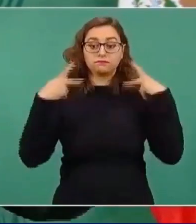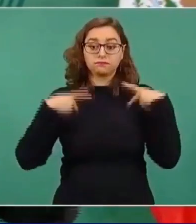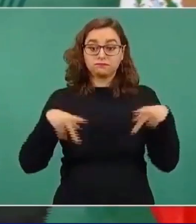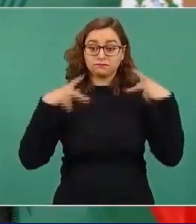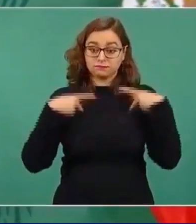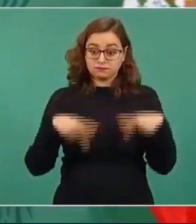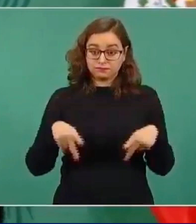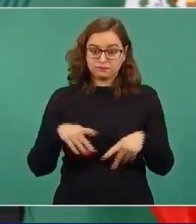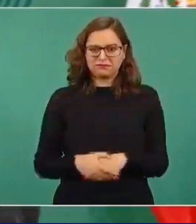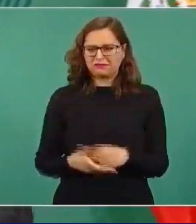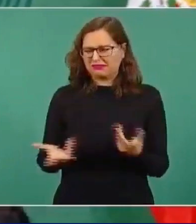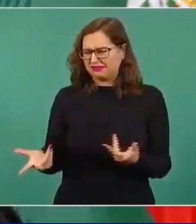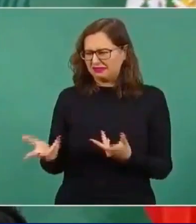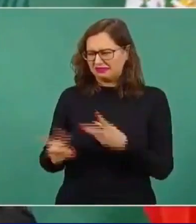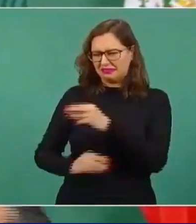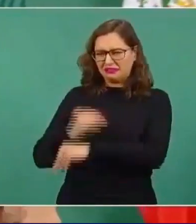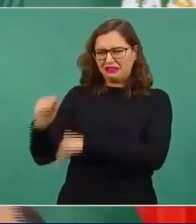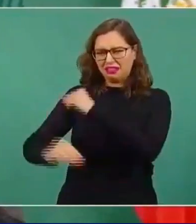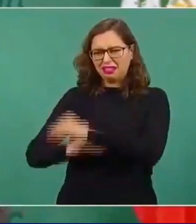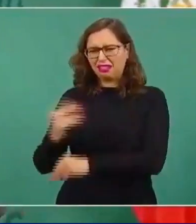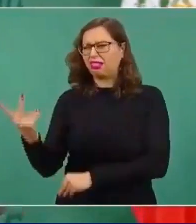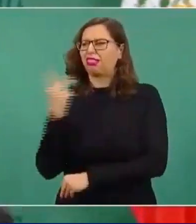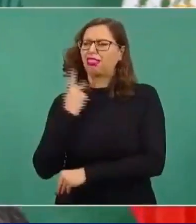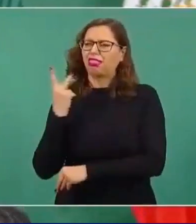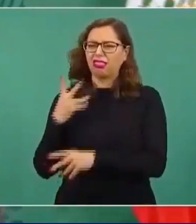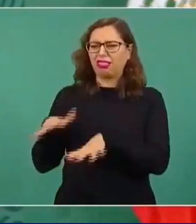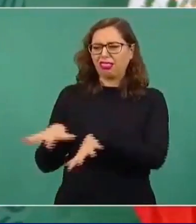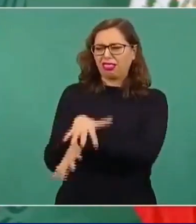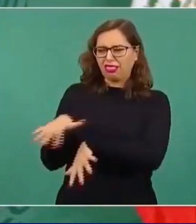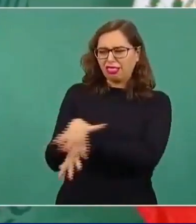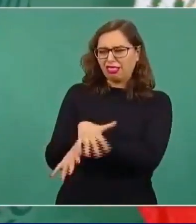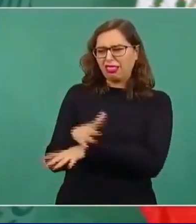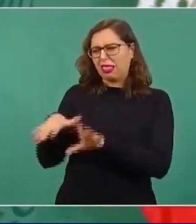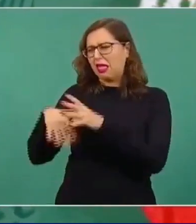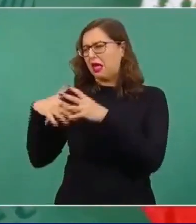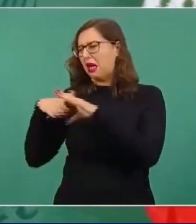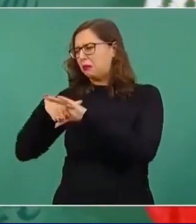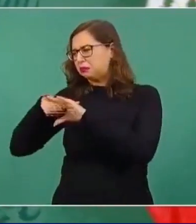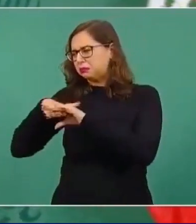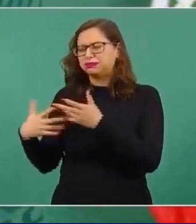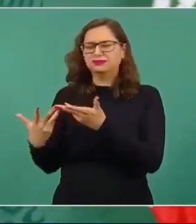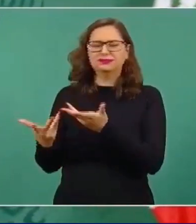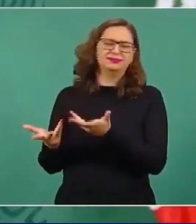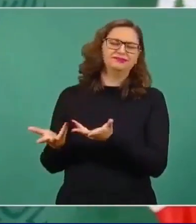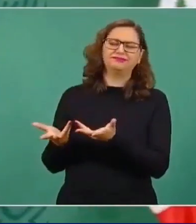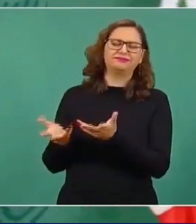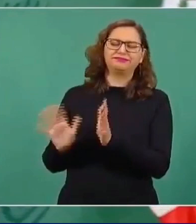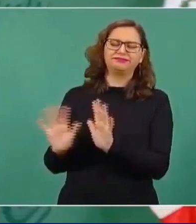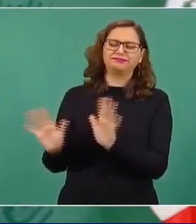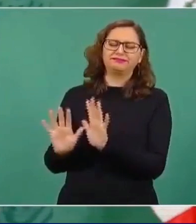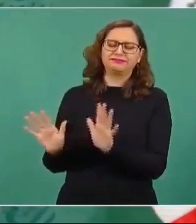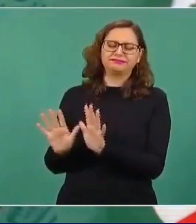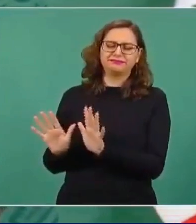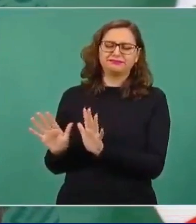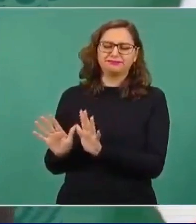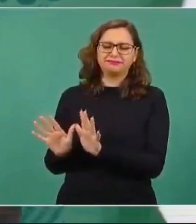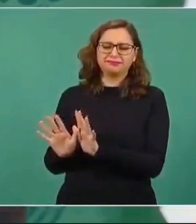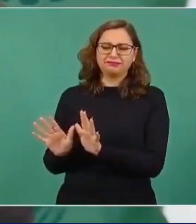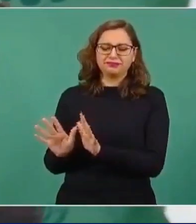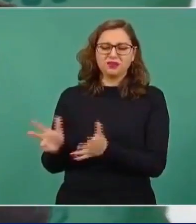por politiquería, por